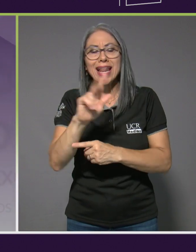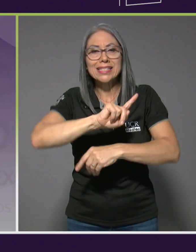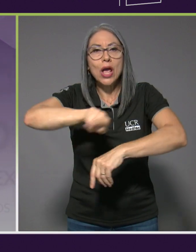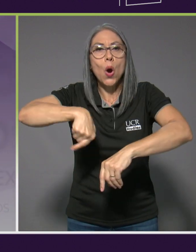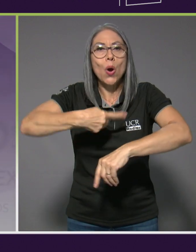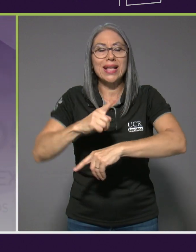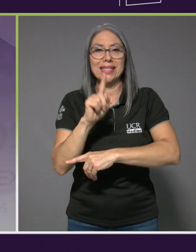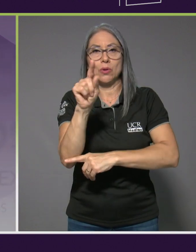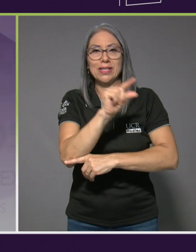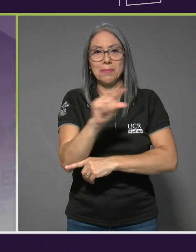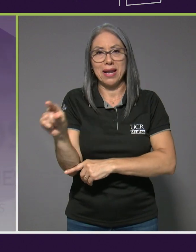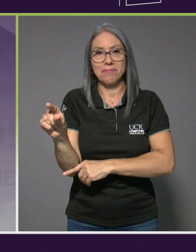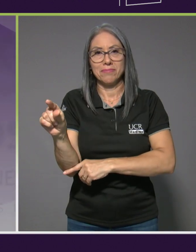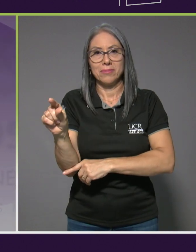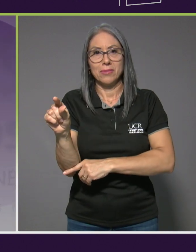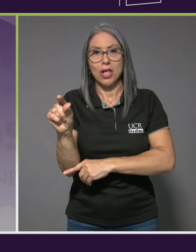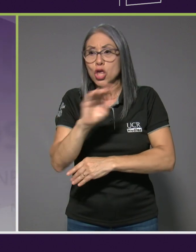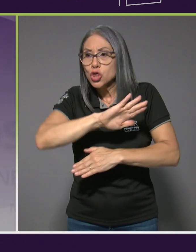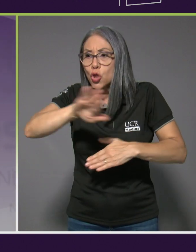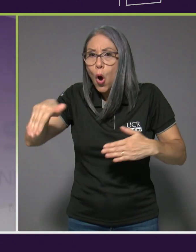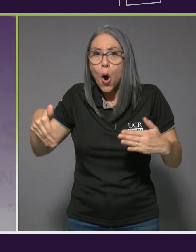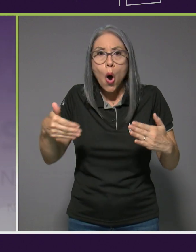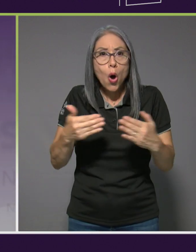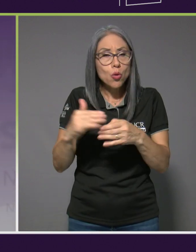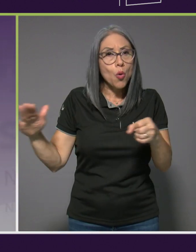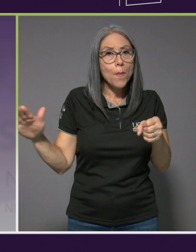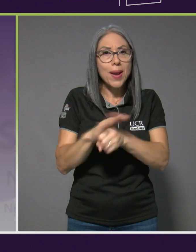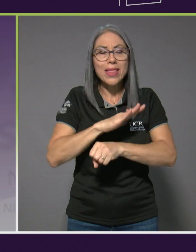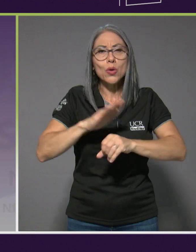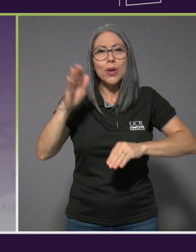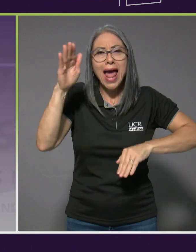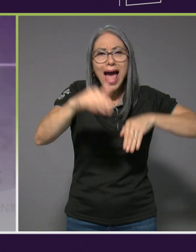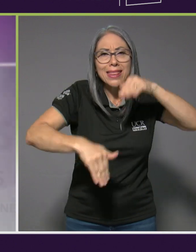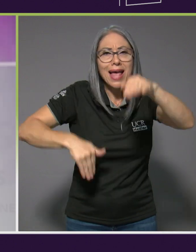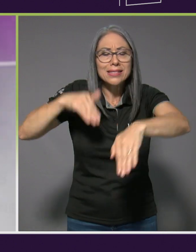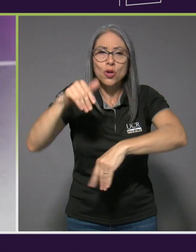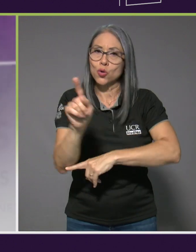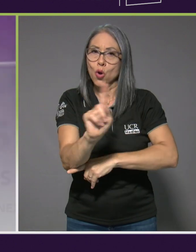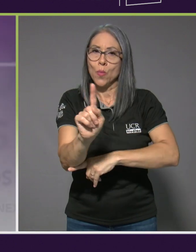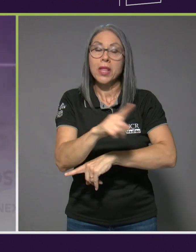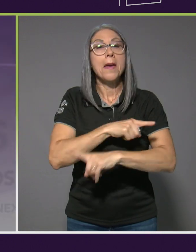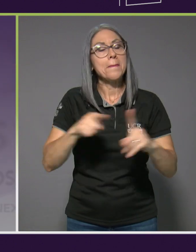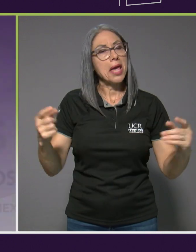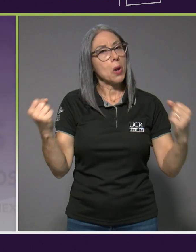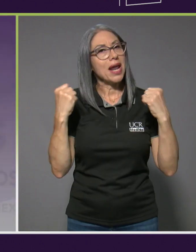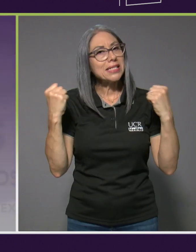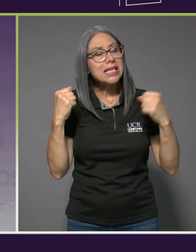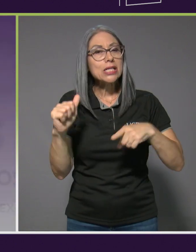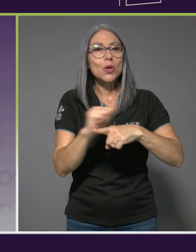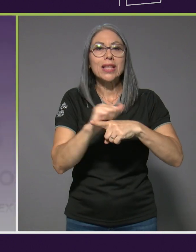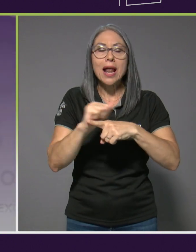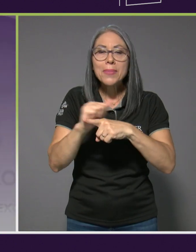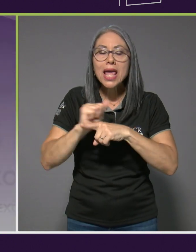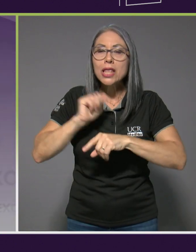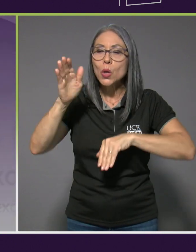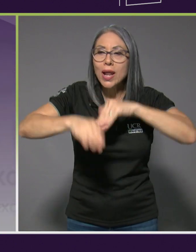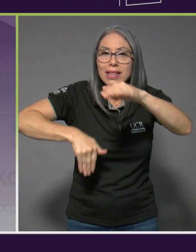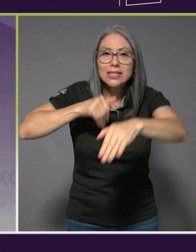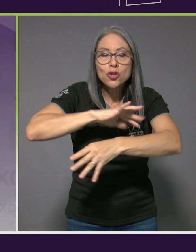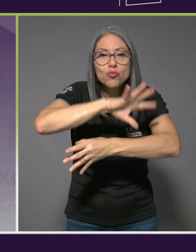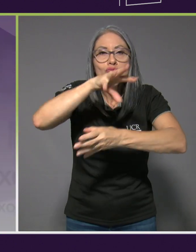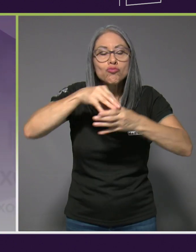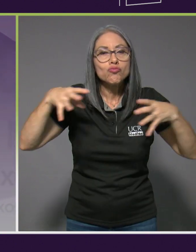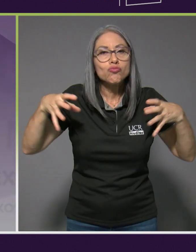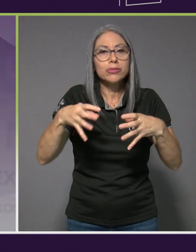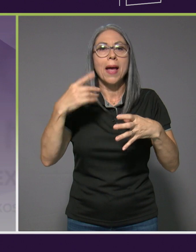No todas esas son horas de natación, pero horas de ejercicio y de entrenamiento para fortaleza